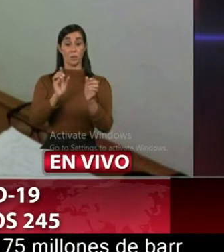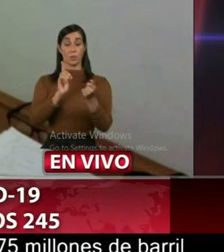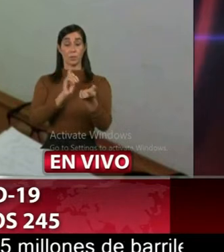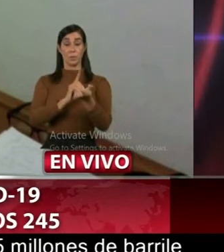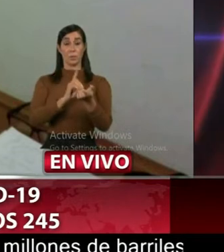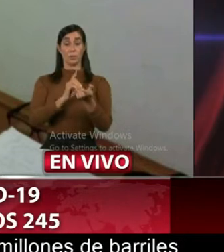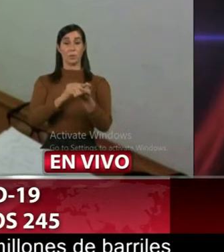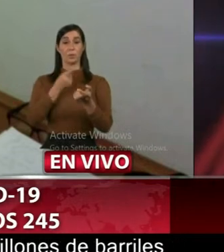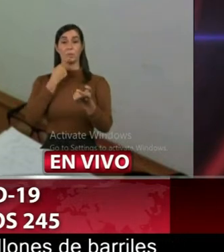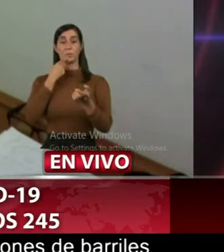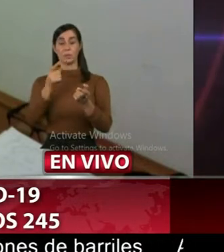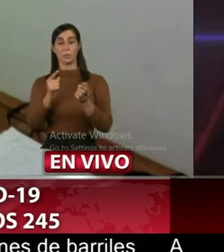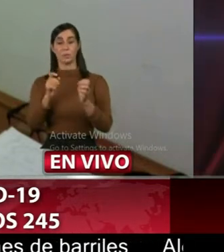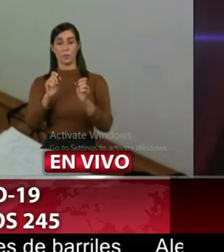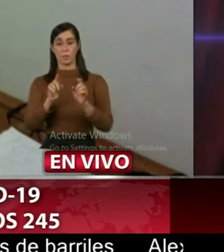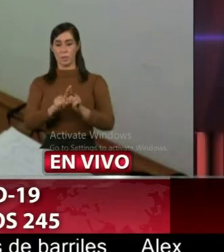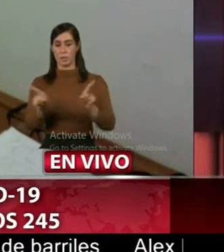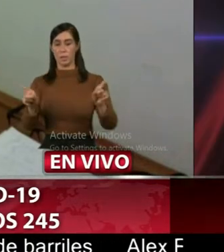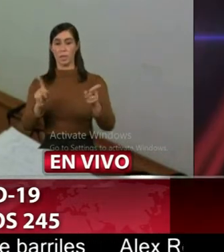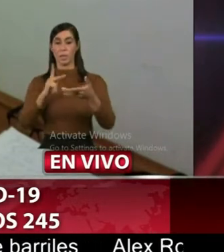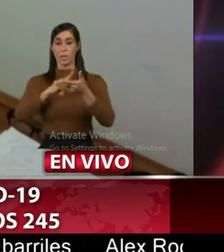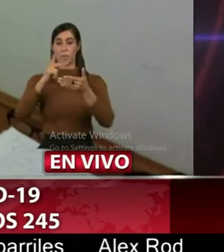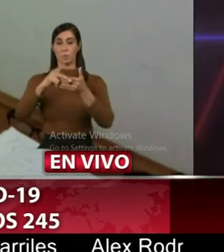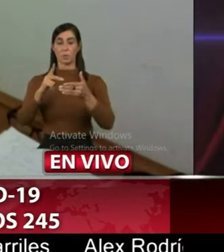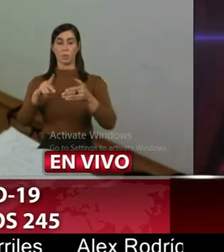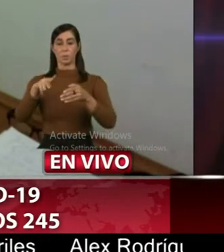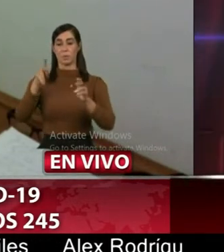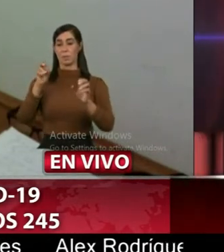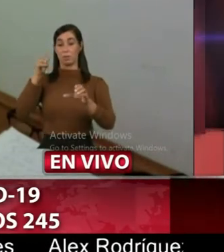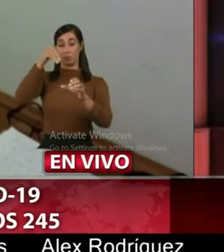política de distanciamiento social ha fracasado